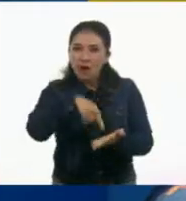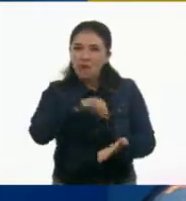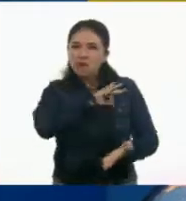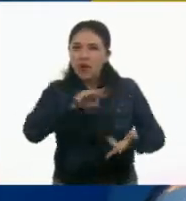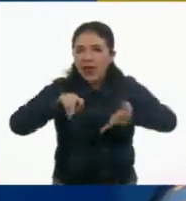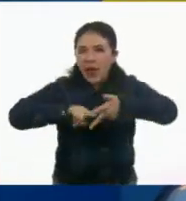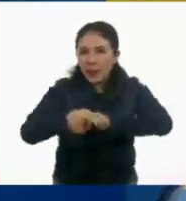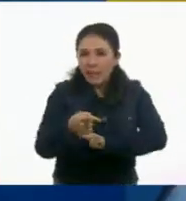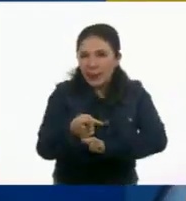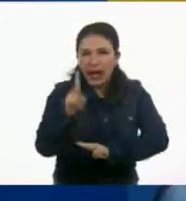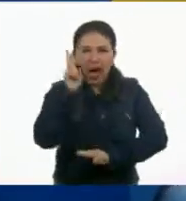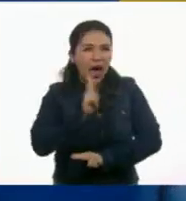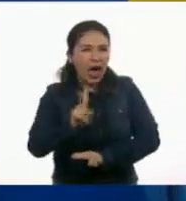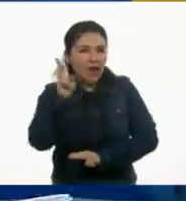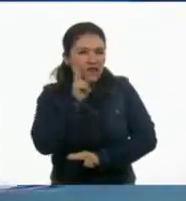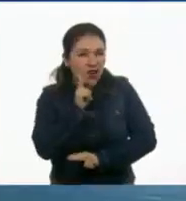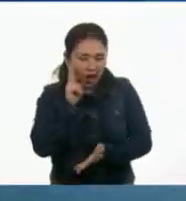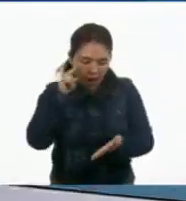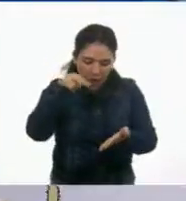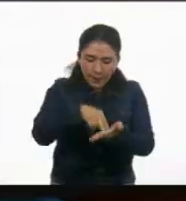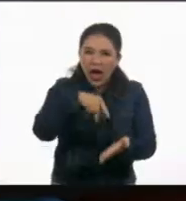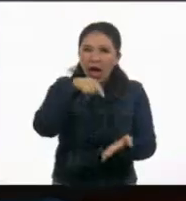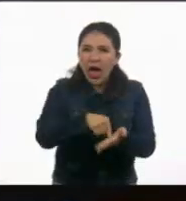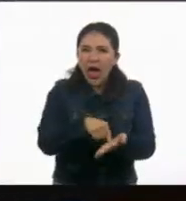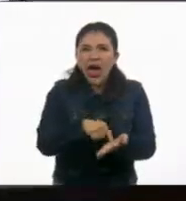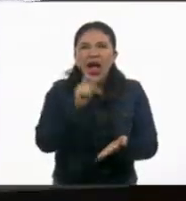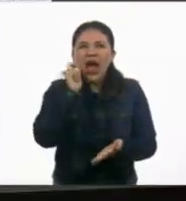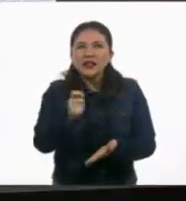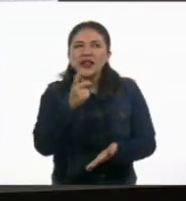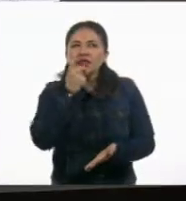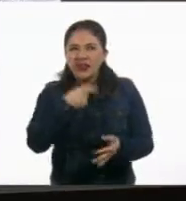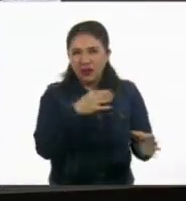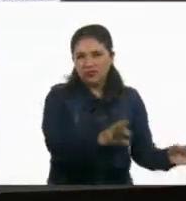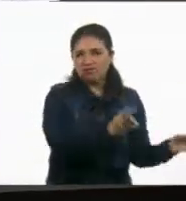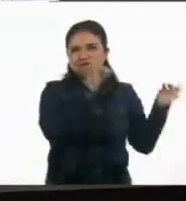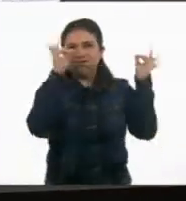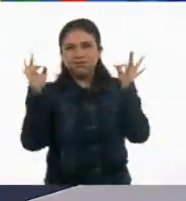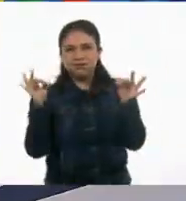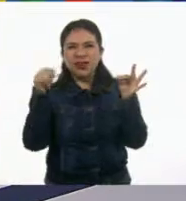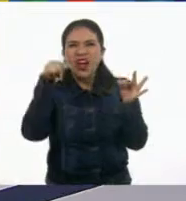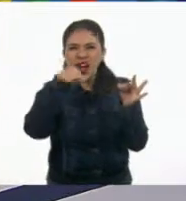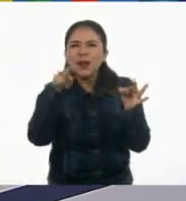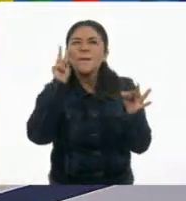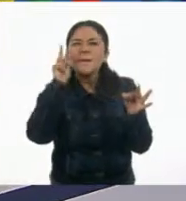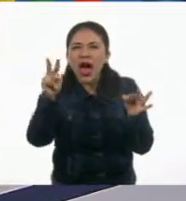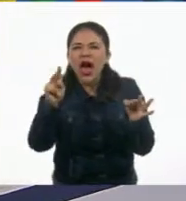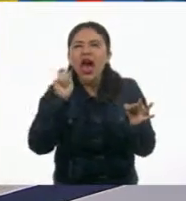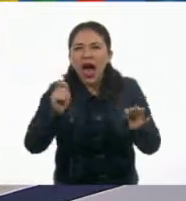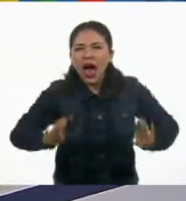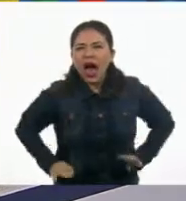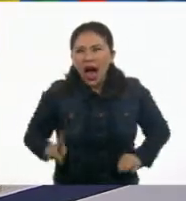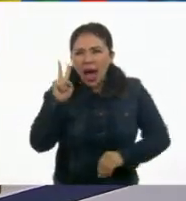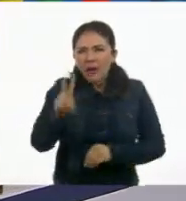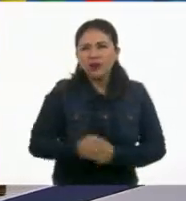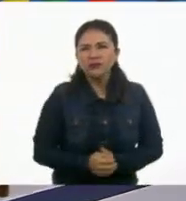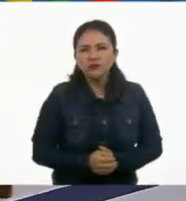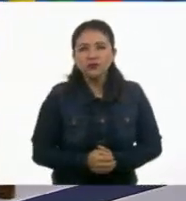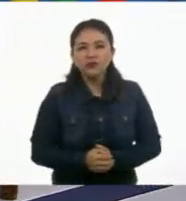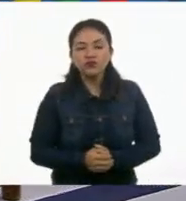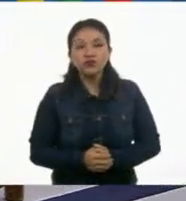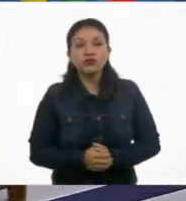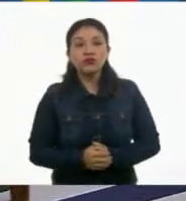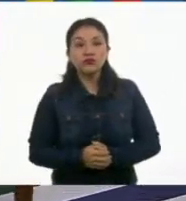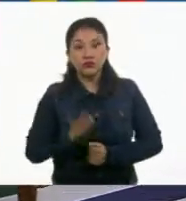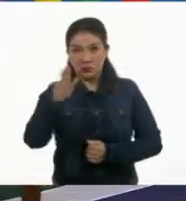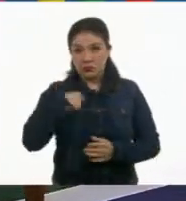iniciar. Vamos a ver. Aquí tengo esto que estoy tomando. ¿Qué observan? Voy a ponerlo aquí para